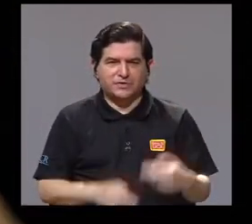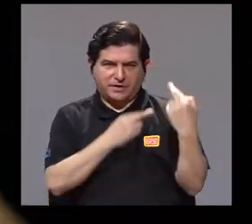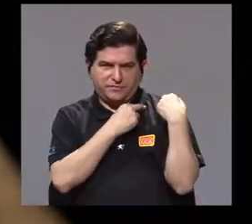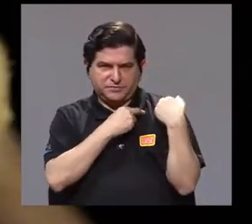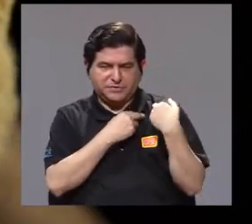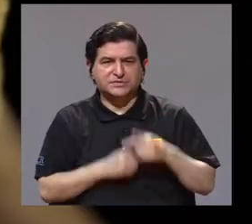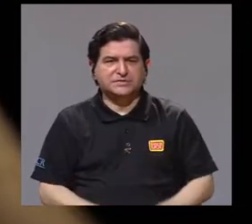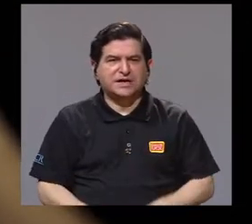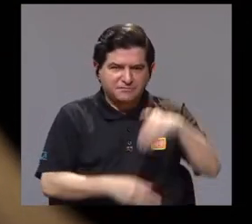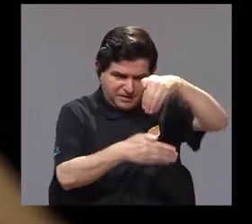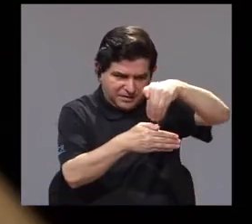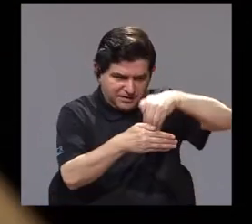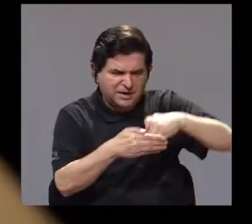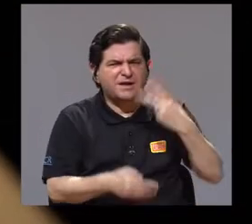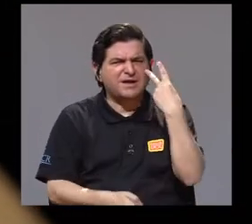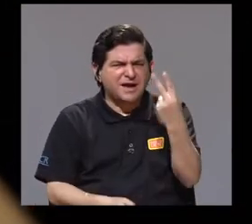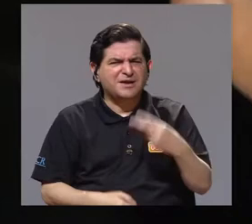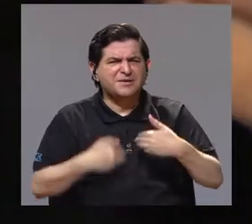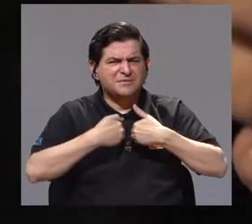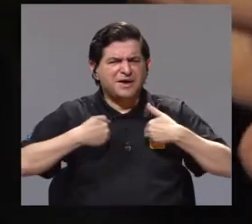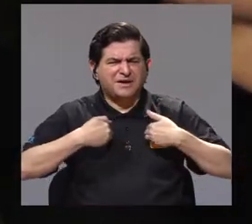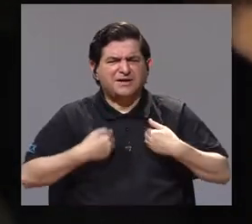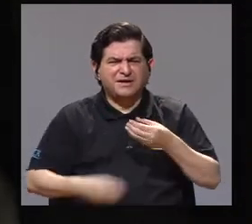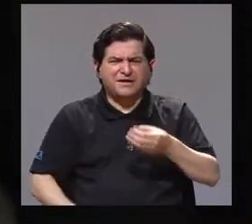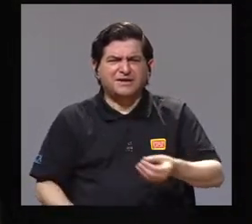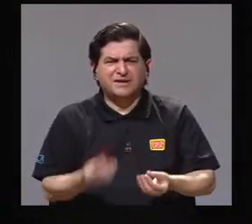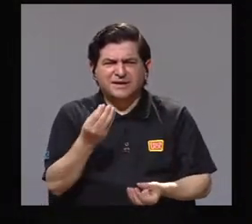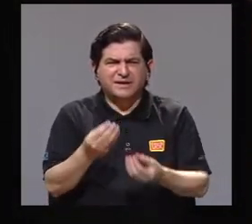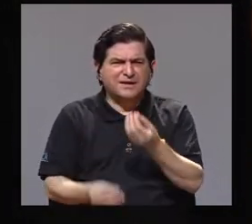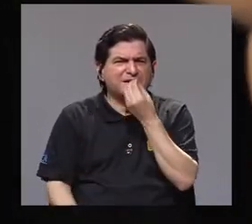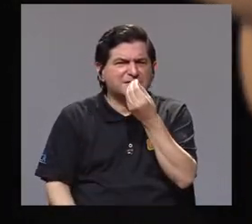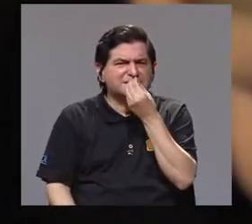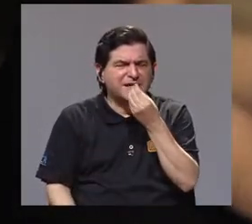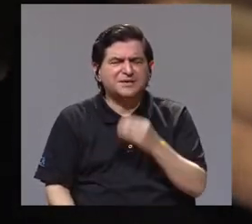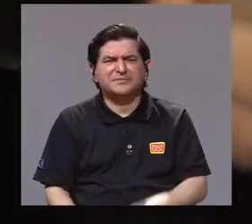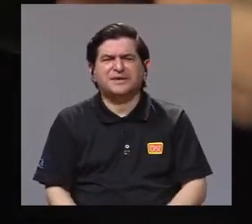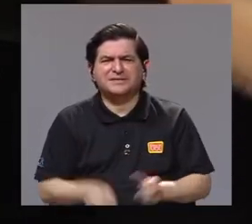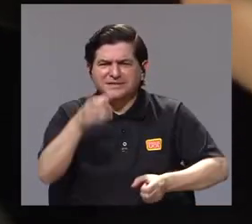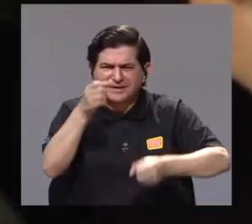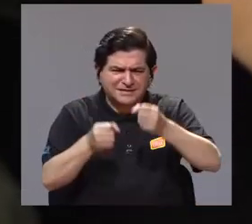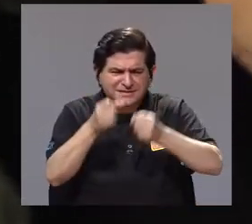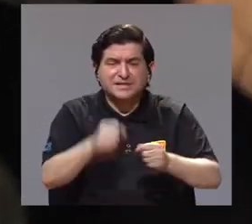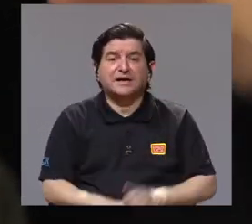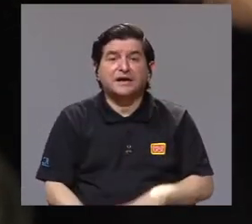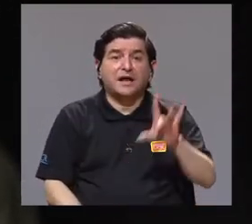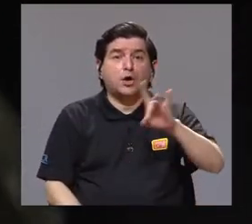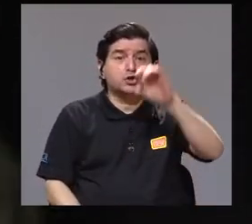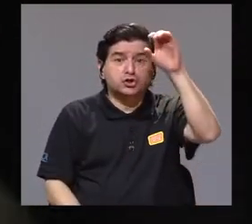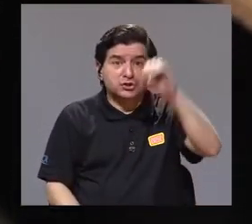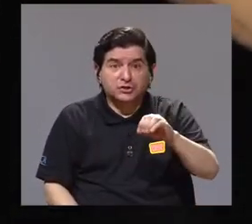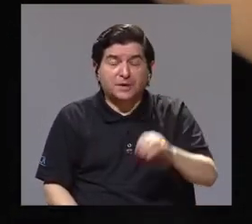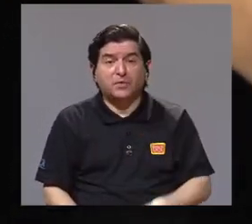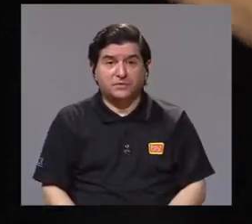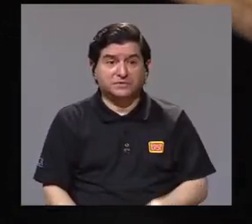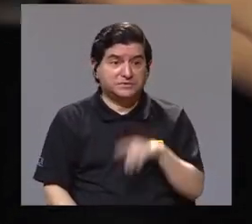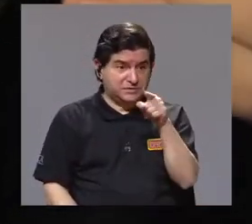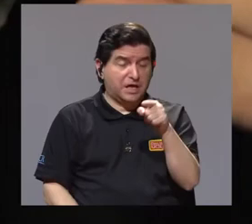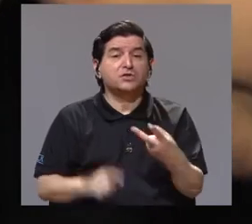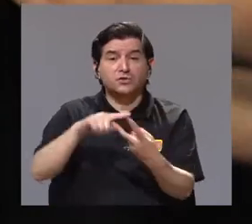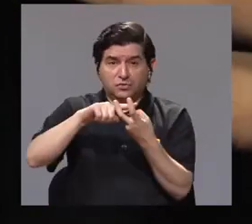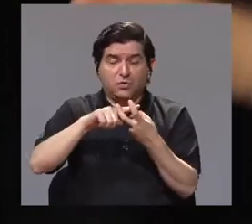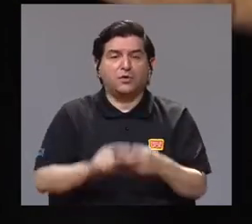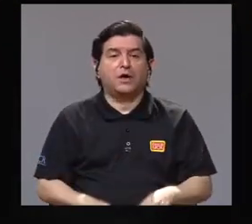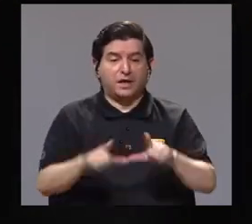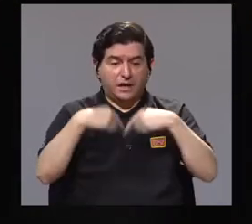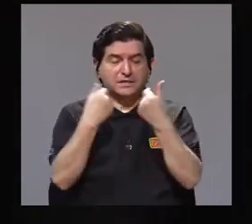empecé a ver los mamíferos que había en la colección, el 80% eran murciélagos porque es el grupo más diverso en este país.